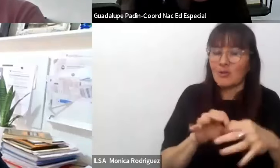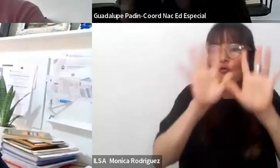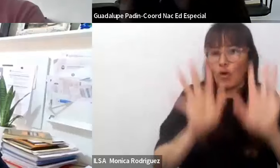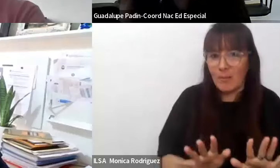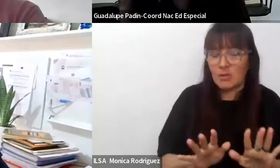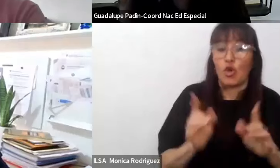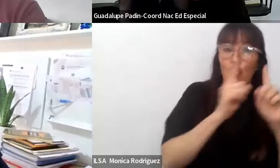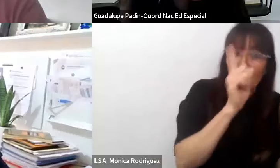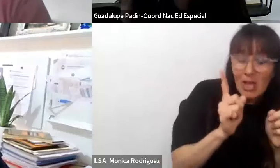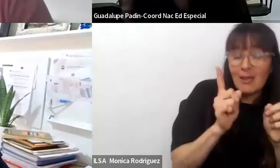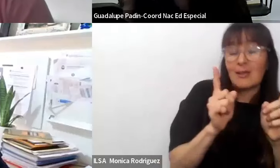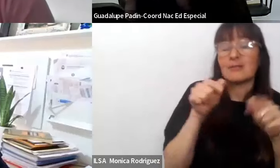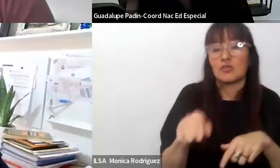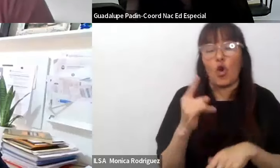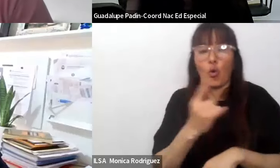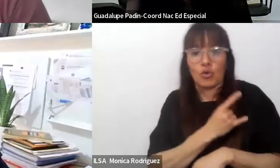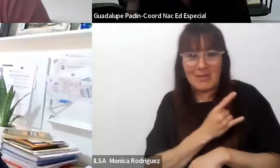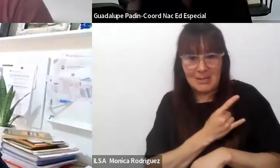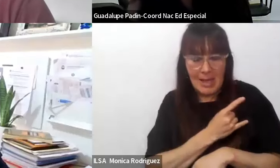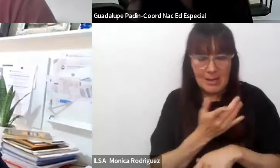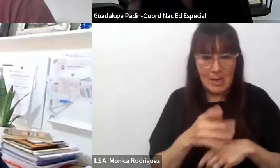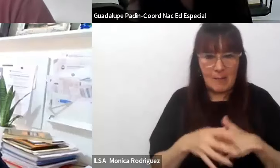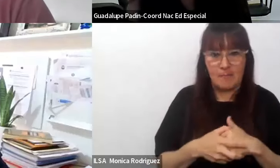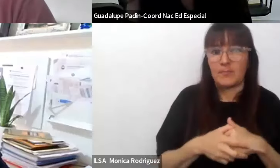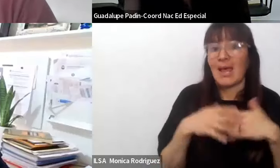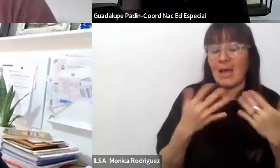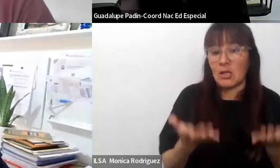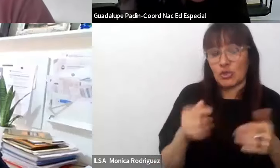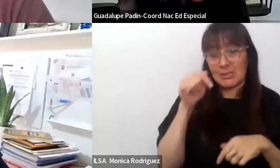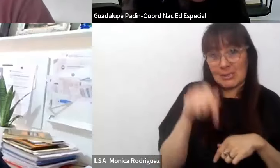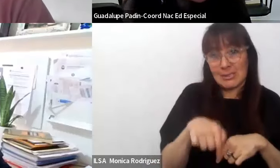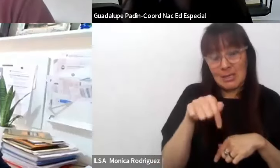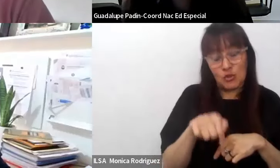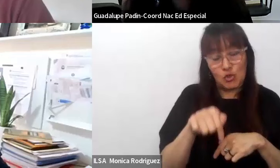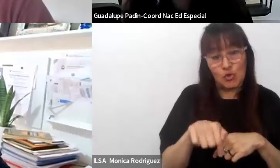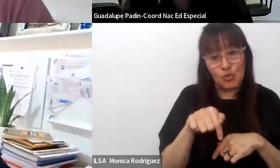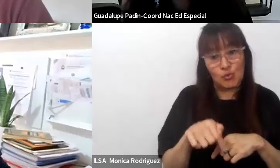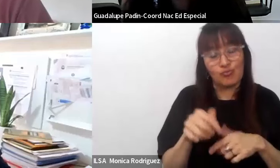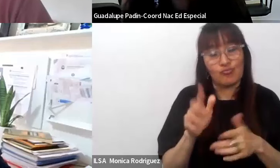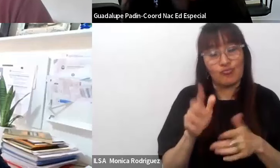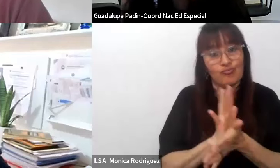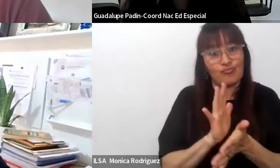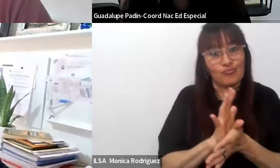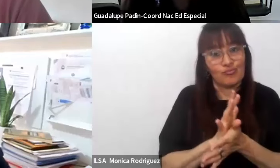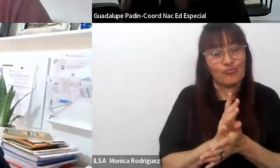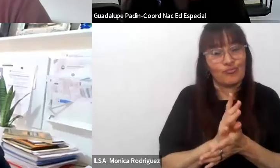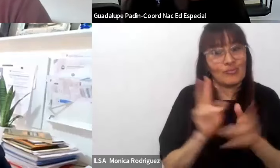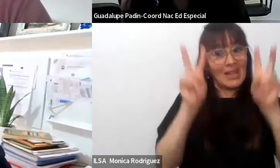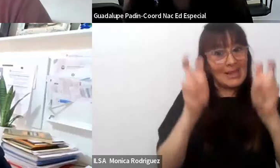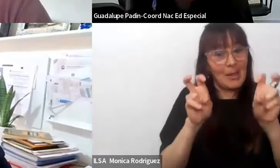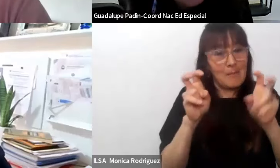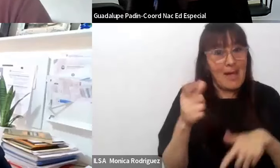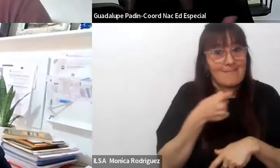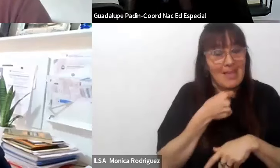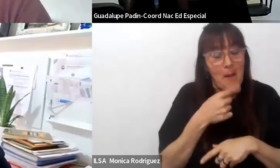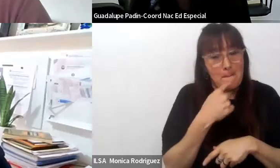técnica o universitaria entonces esto es bueno una de las cuestiones que quería preguntarles